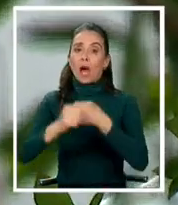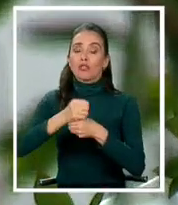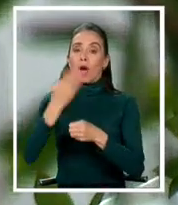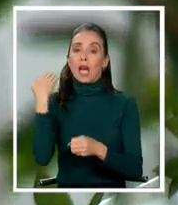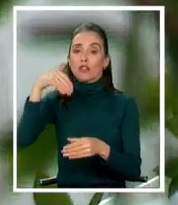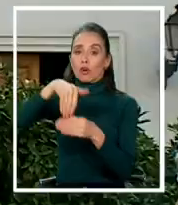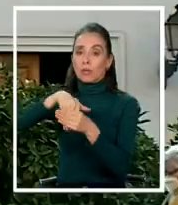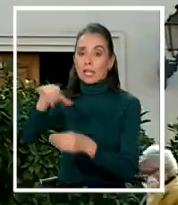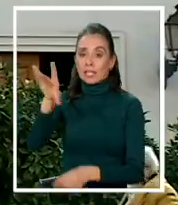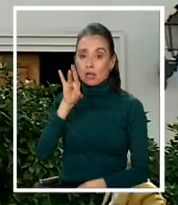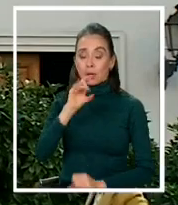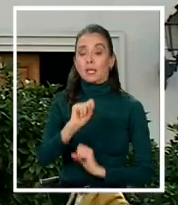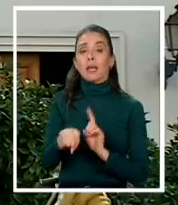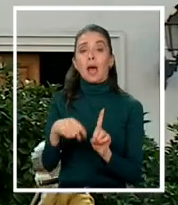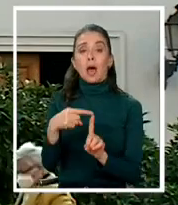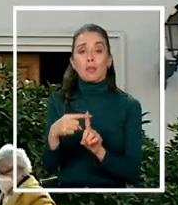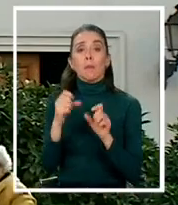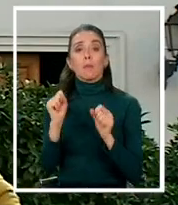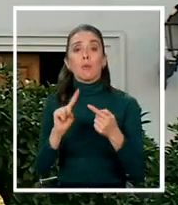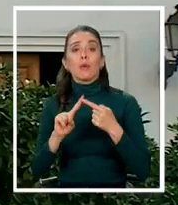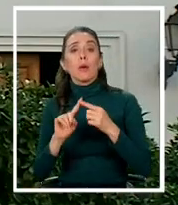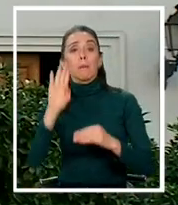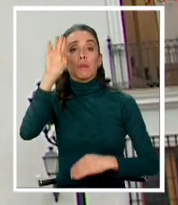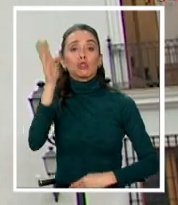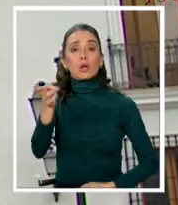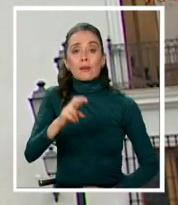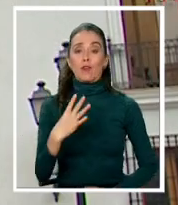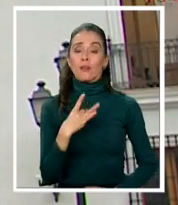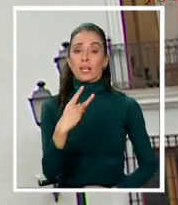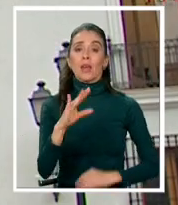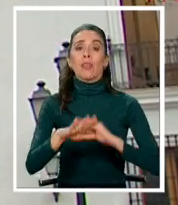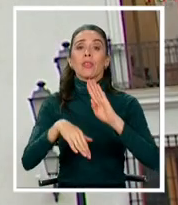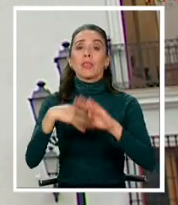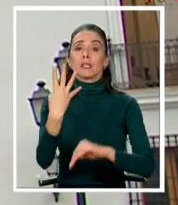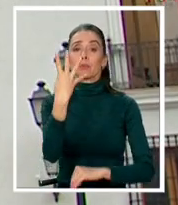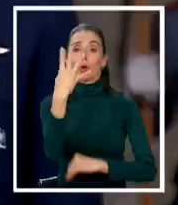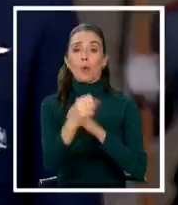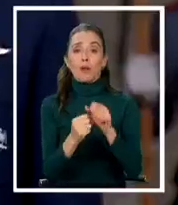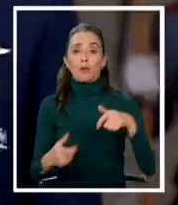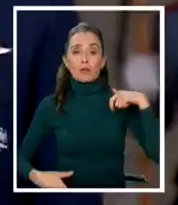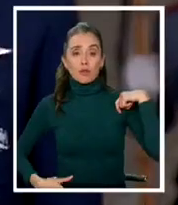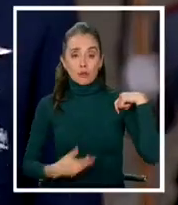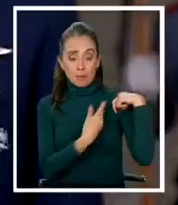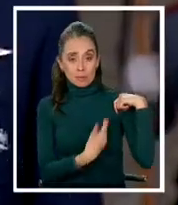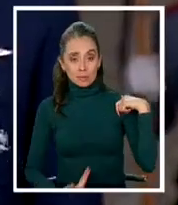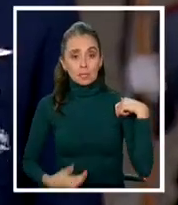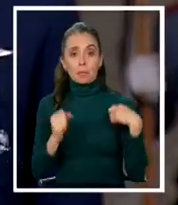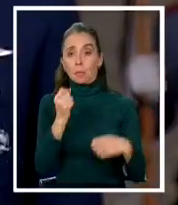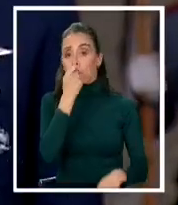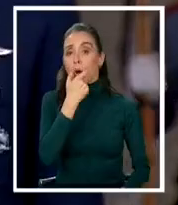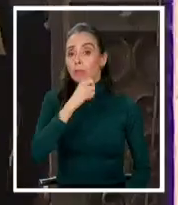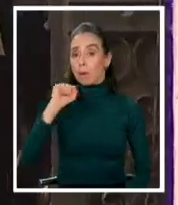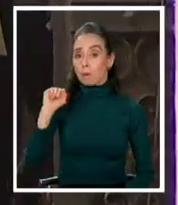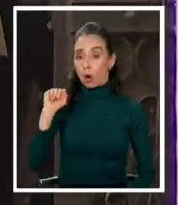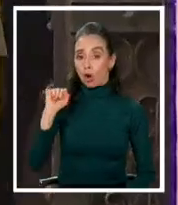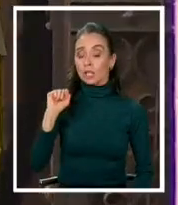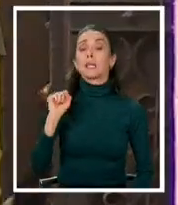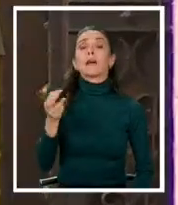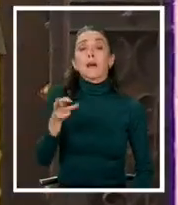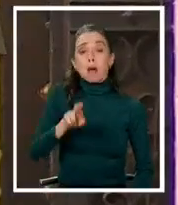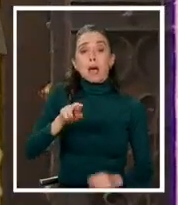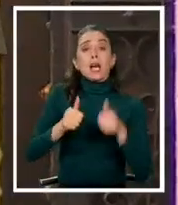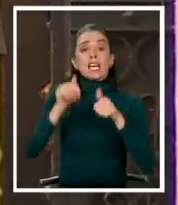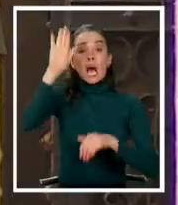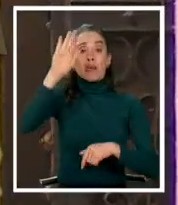antes de la elección. Además, podría postular a la reelección tras cuatro años de mandato. ¿Podría Gabriel Boric optar a otra